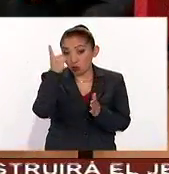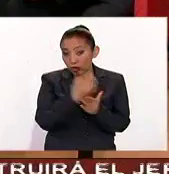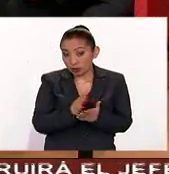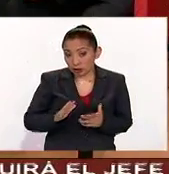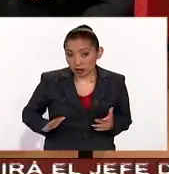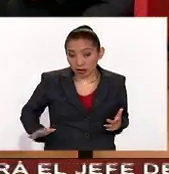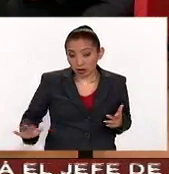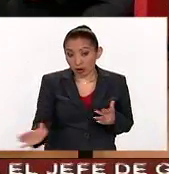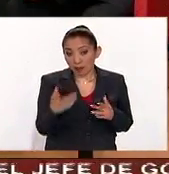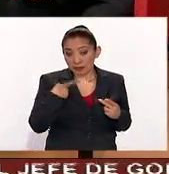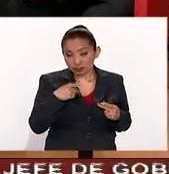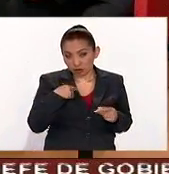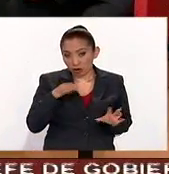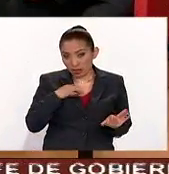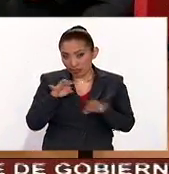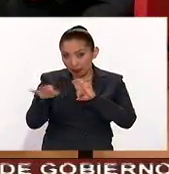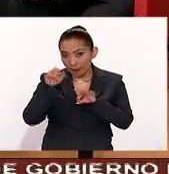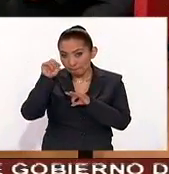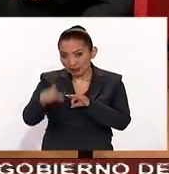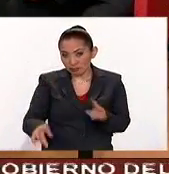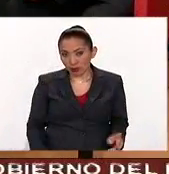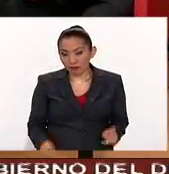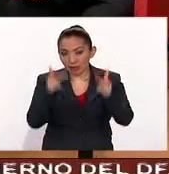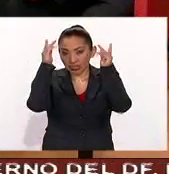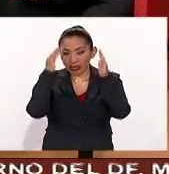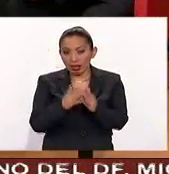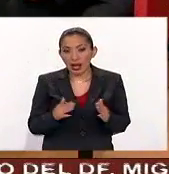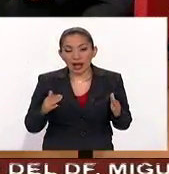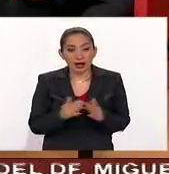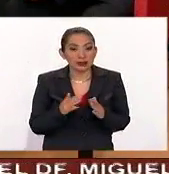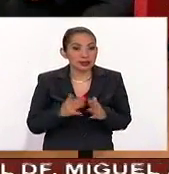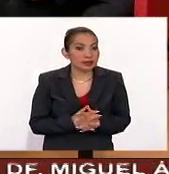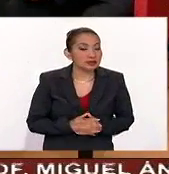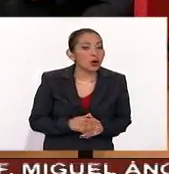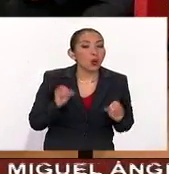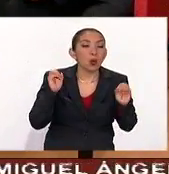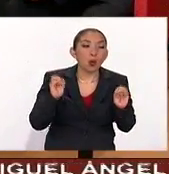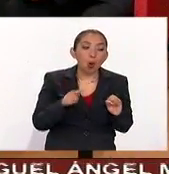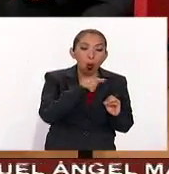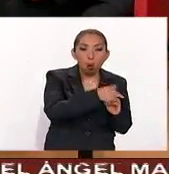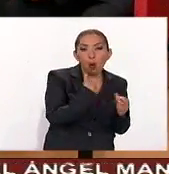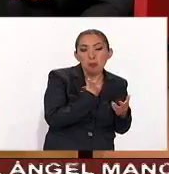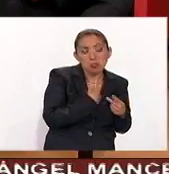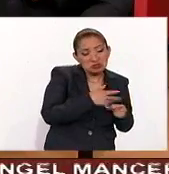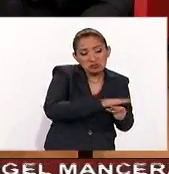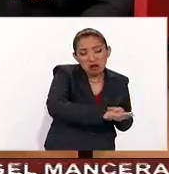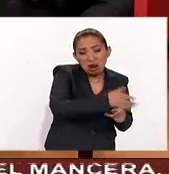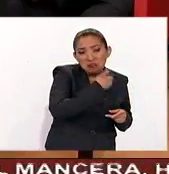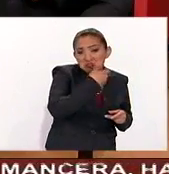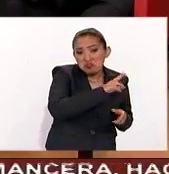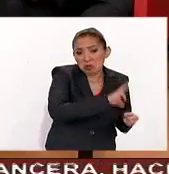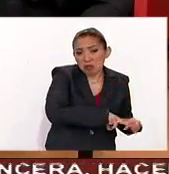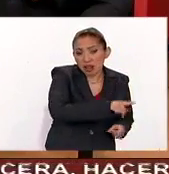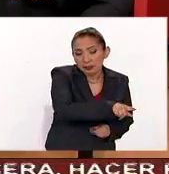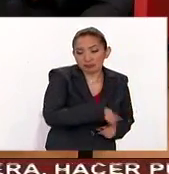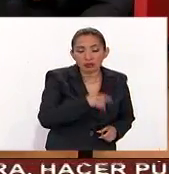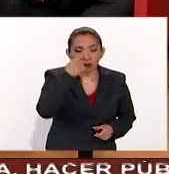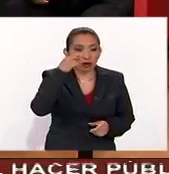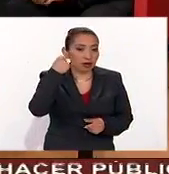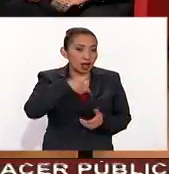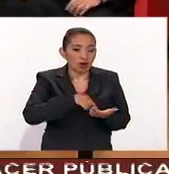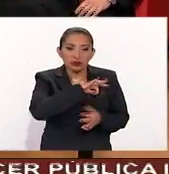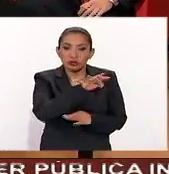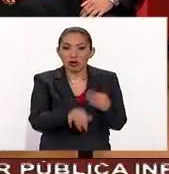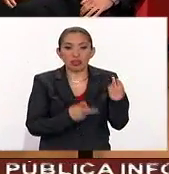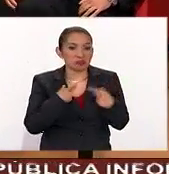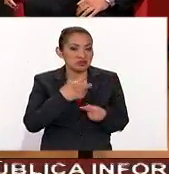que están como agentes inmobiliarios o la gente común y corriente yo creo que le sirve a